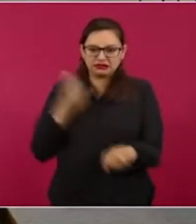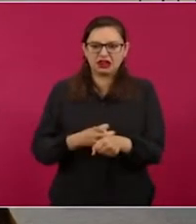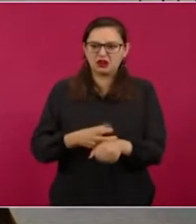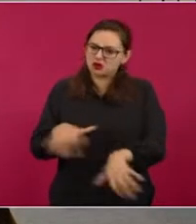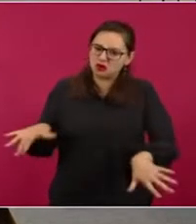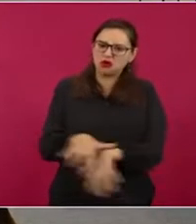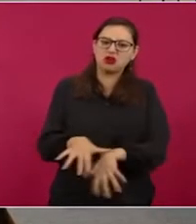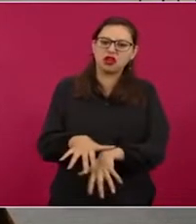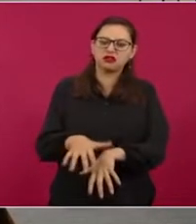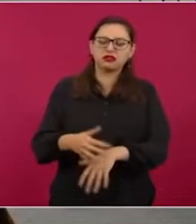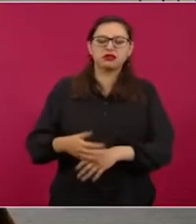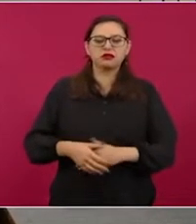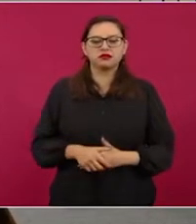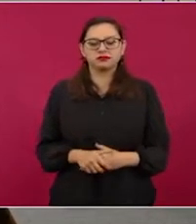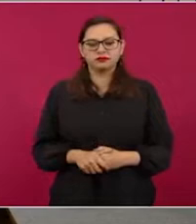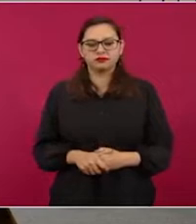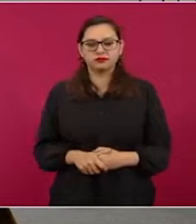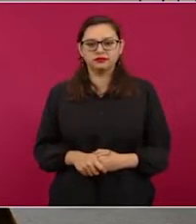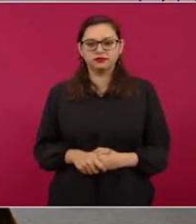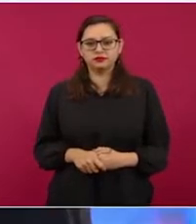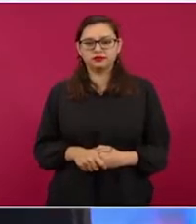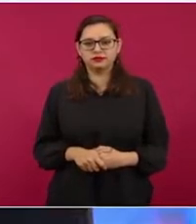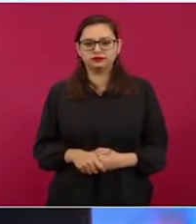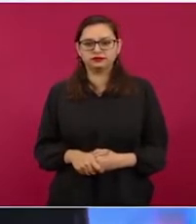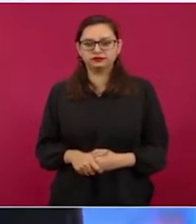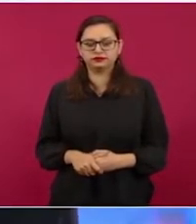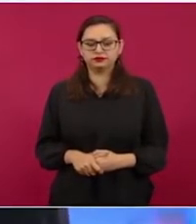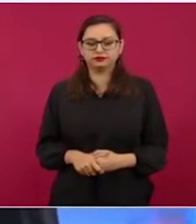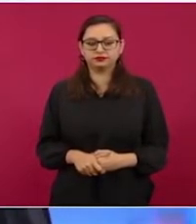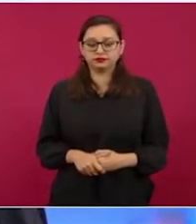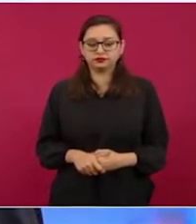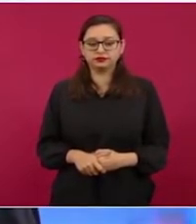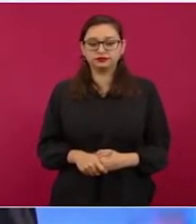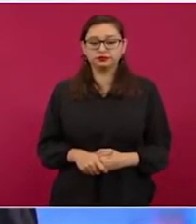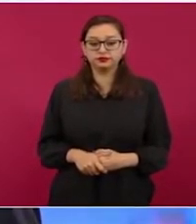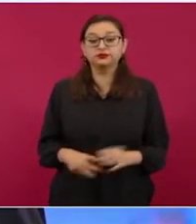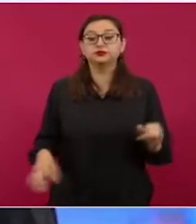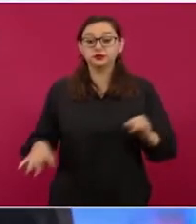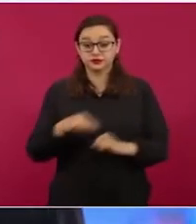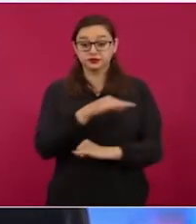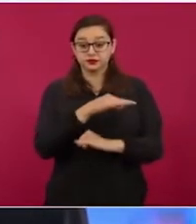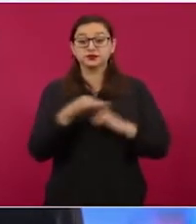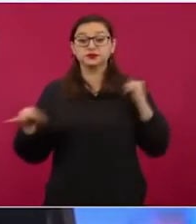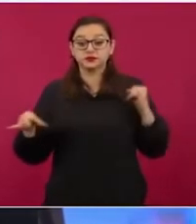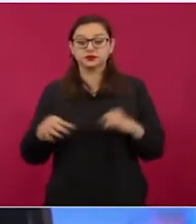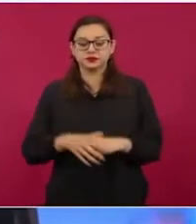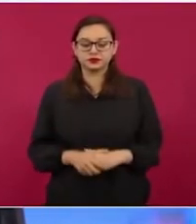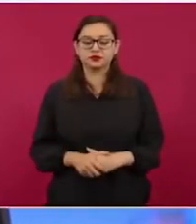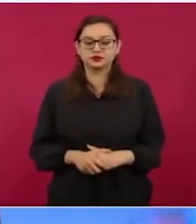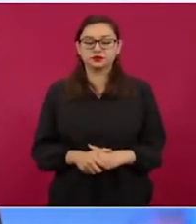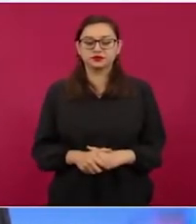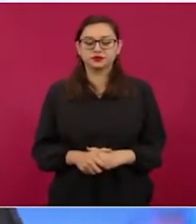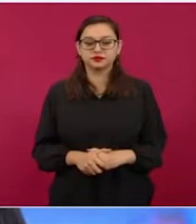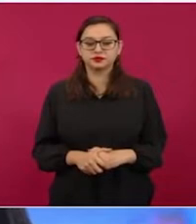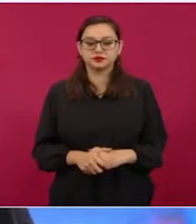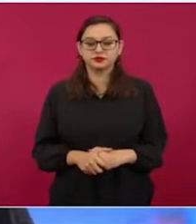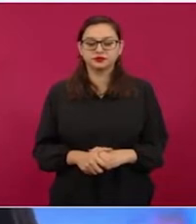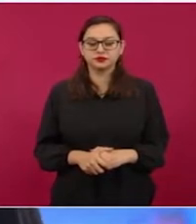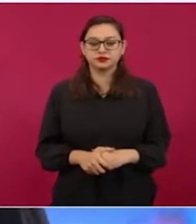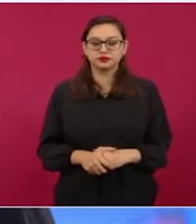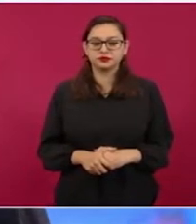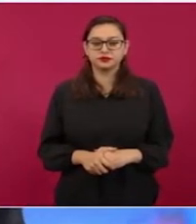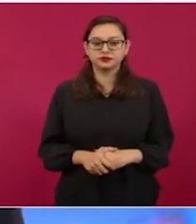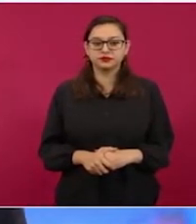queremos compartirles una reflexión. Es muy conocida la frase de que la primera